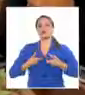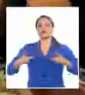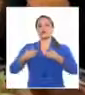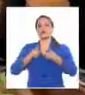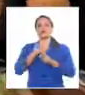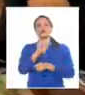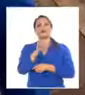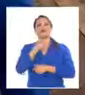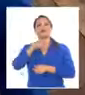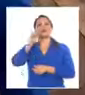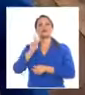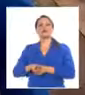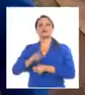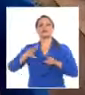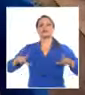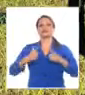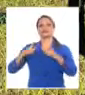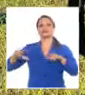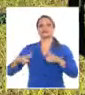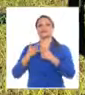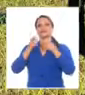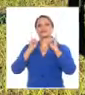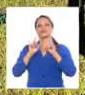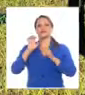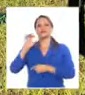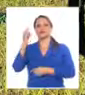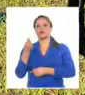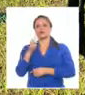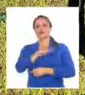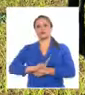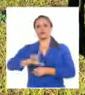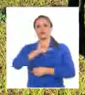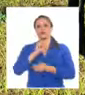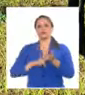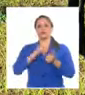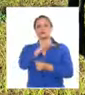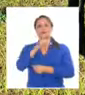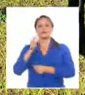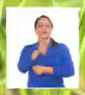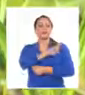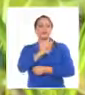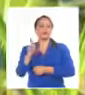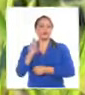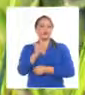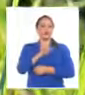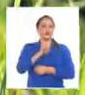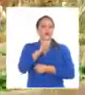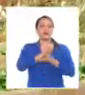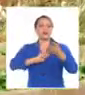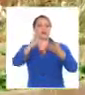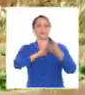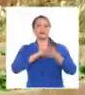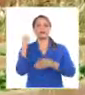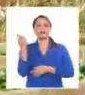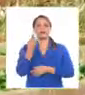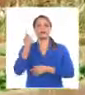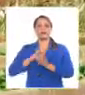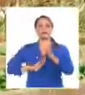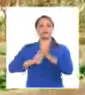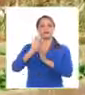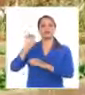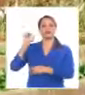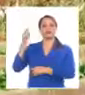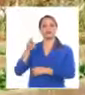cumplimiento de los lineamientos de la política económica y social del partido y la revolución, así como el Plan Nacional de Desarrollo Económico